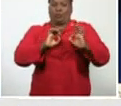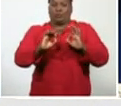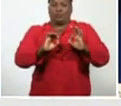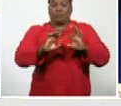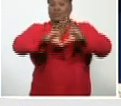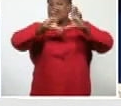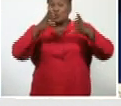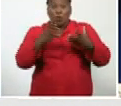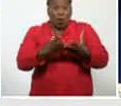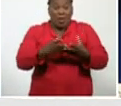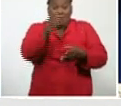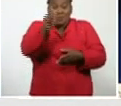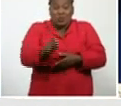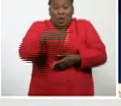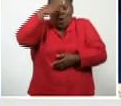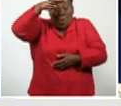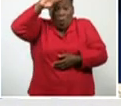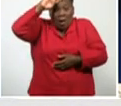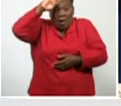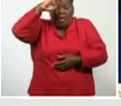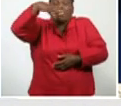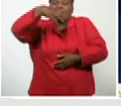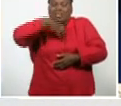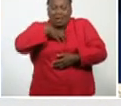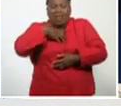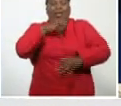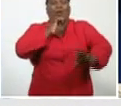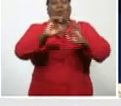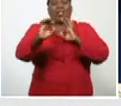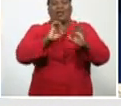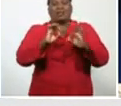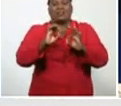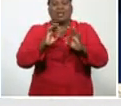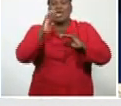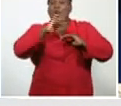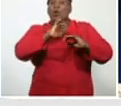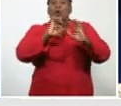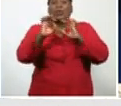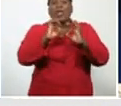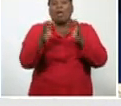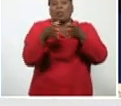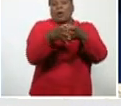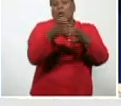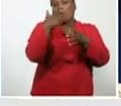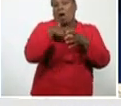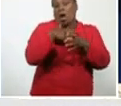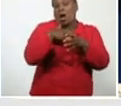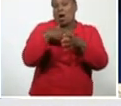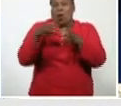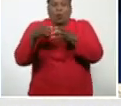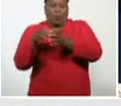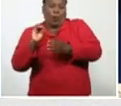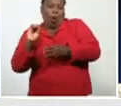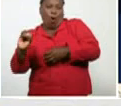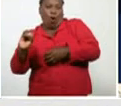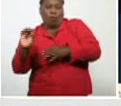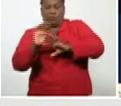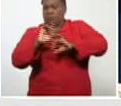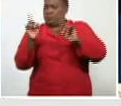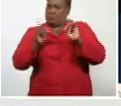que cuidar, por lo tanto, no creo que sea, para los del grupo A, o los del grupo O, pues, entonces vamos,